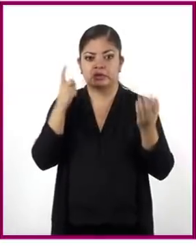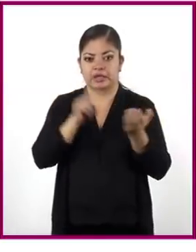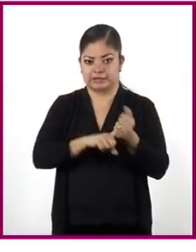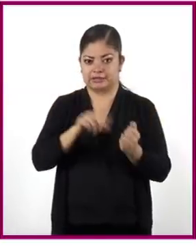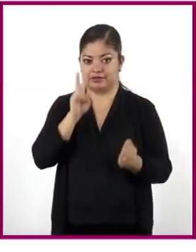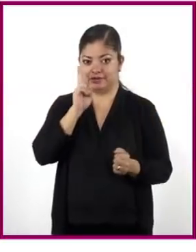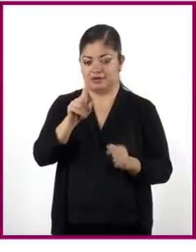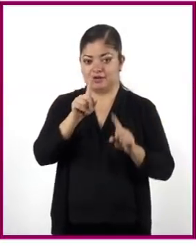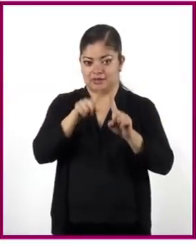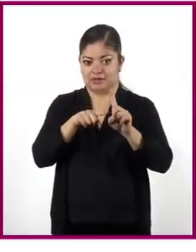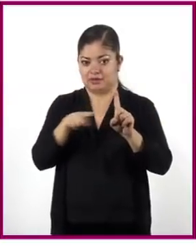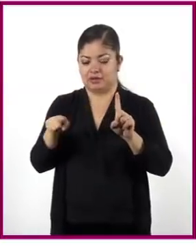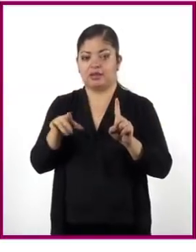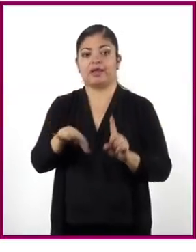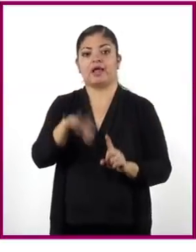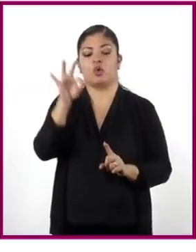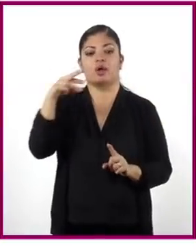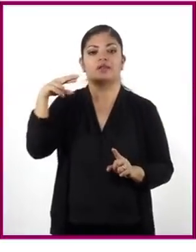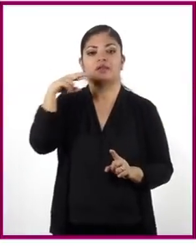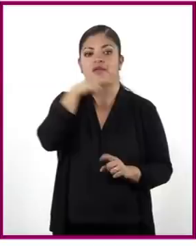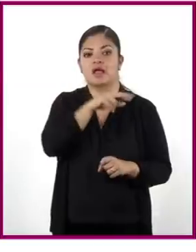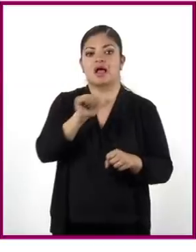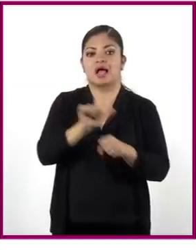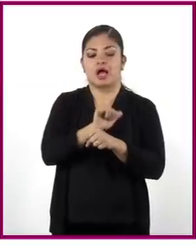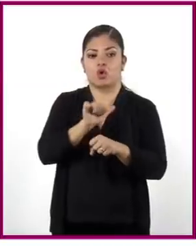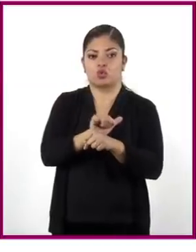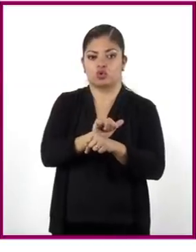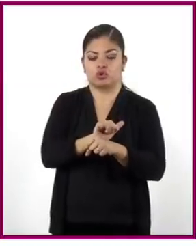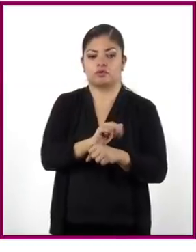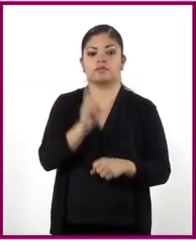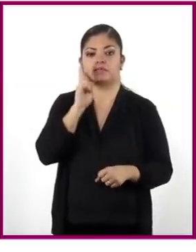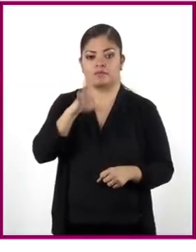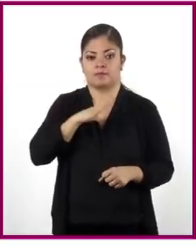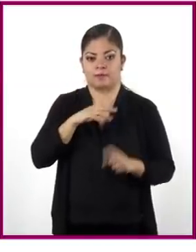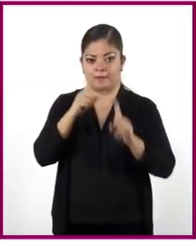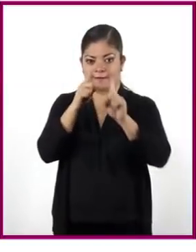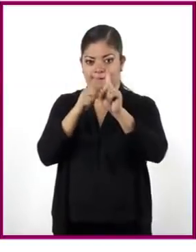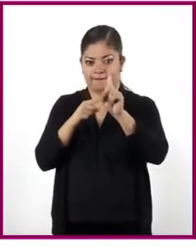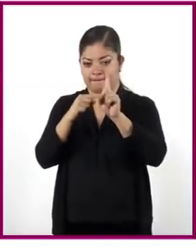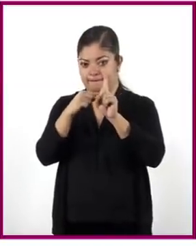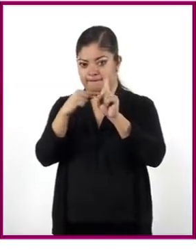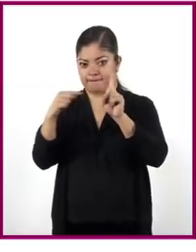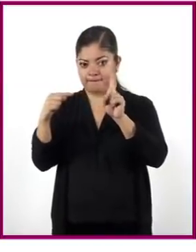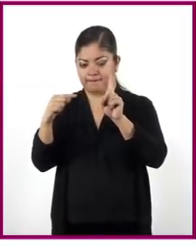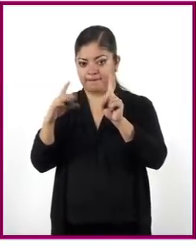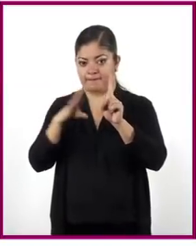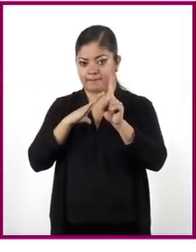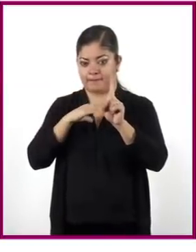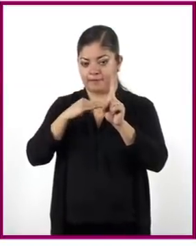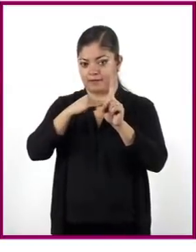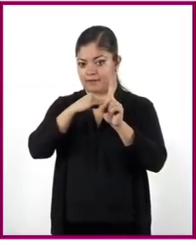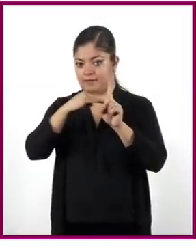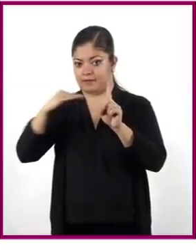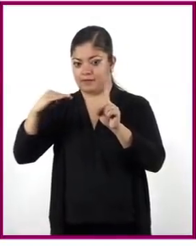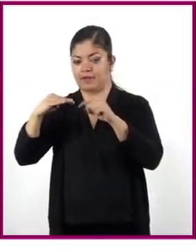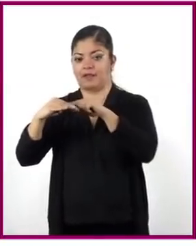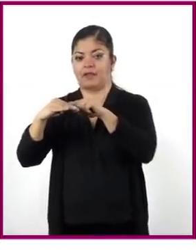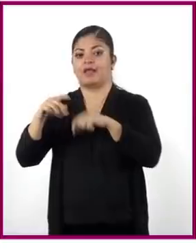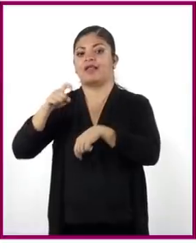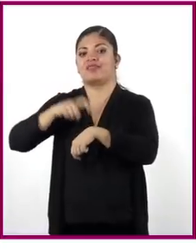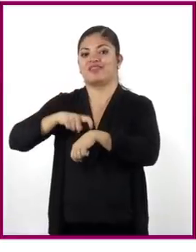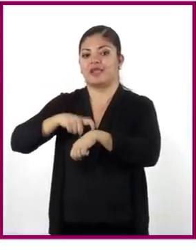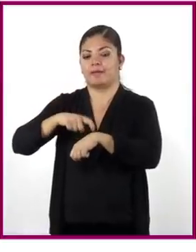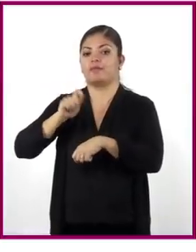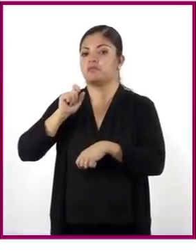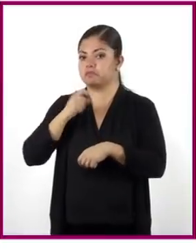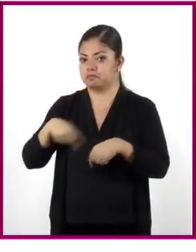muestra en la gráfica. Encuentra la rapidez del auto. Aquí tenemos esta gráfica. En el eje horizontal vemos que el tiempo está medido